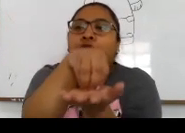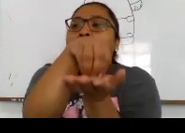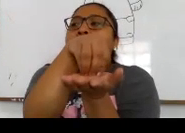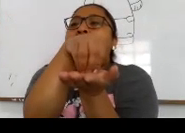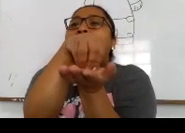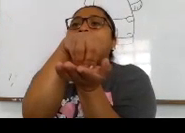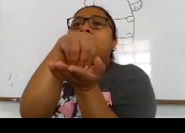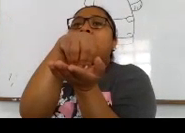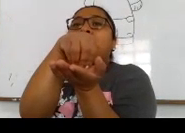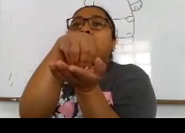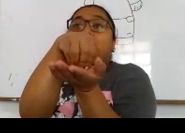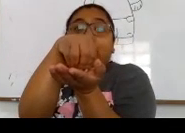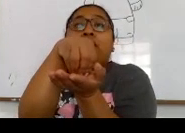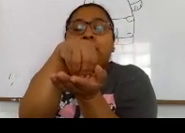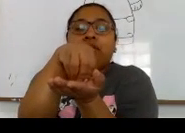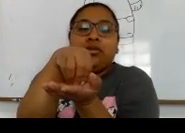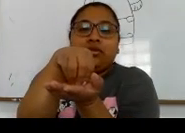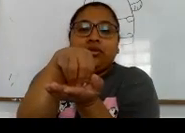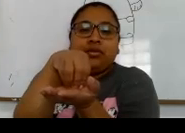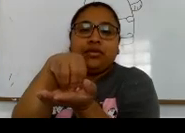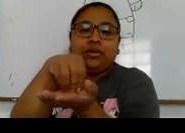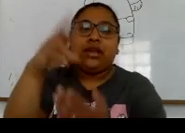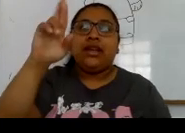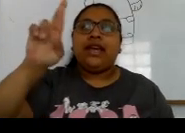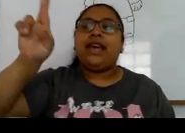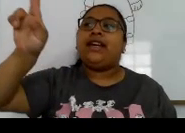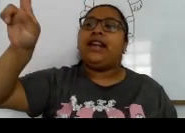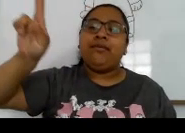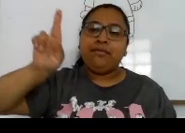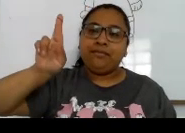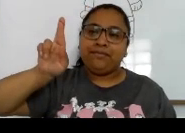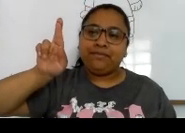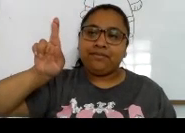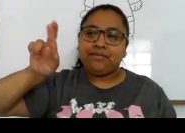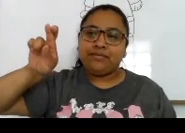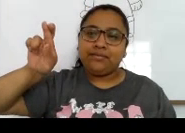Q Q R